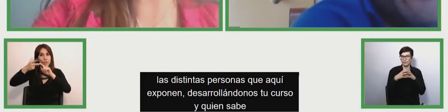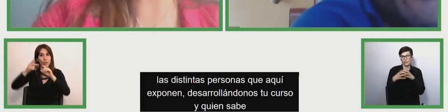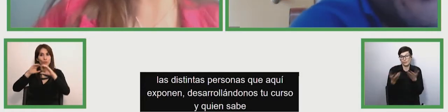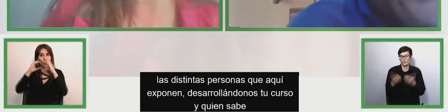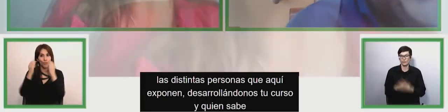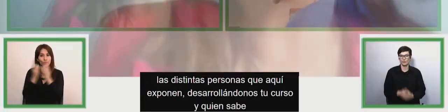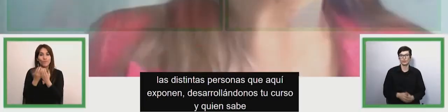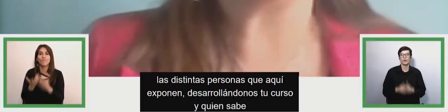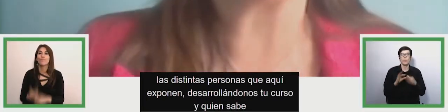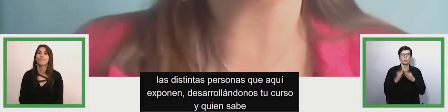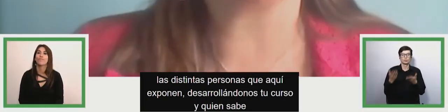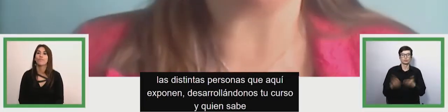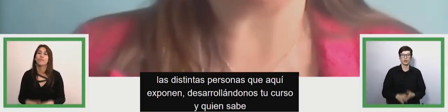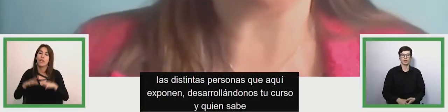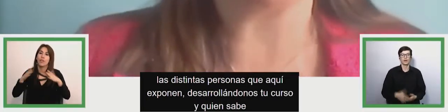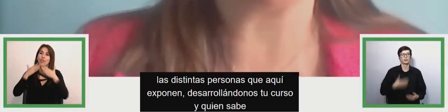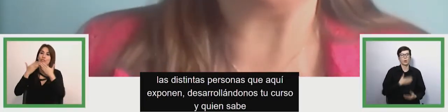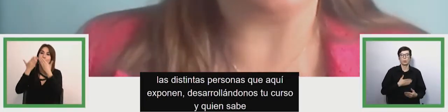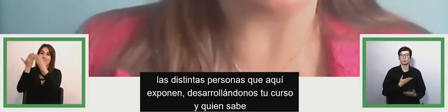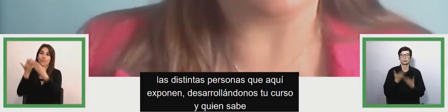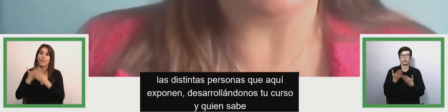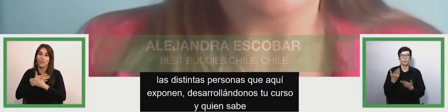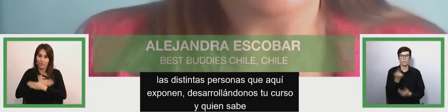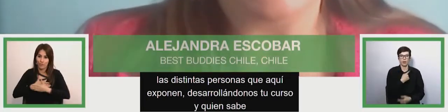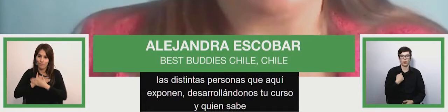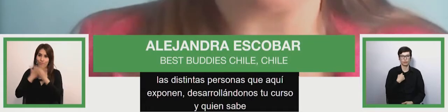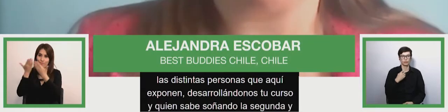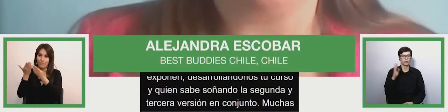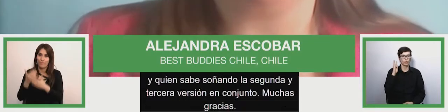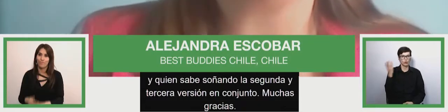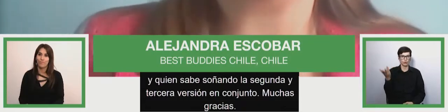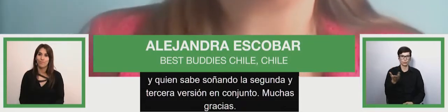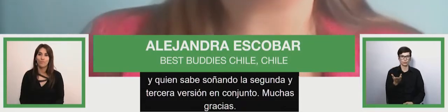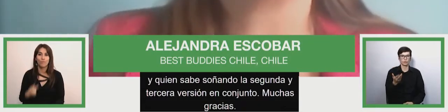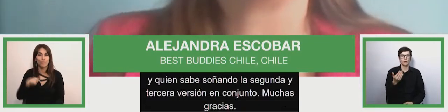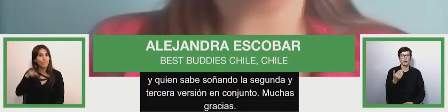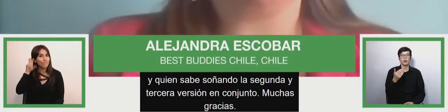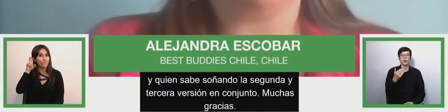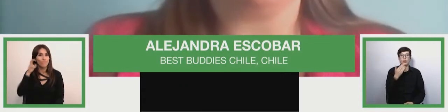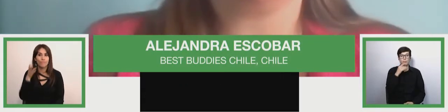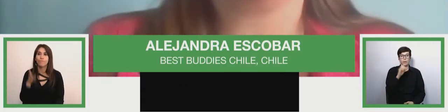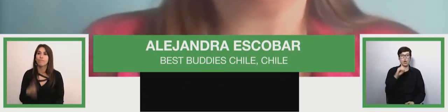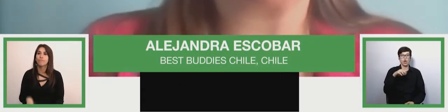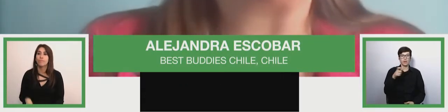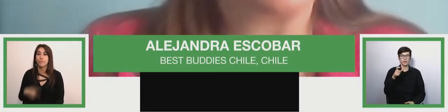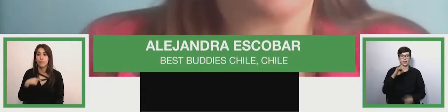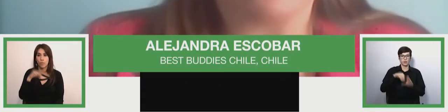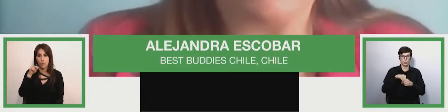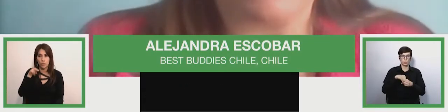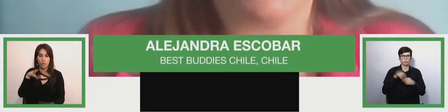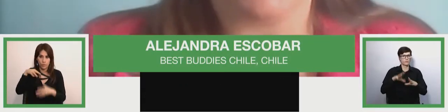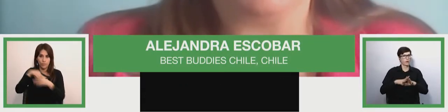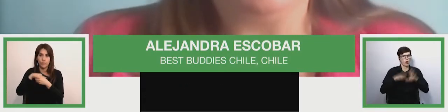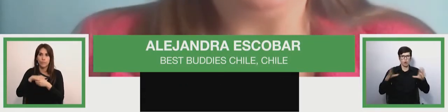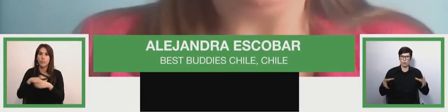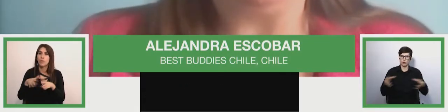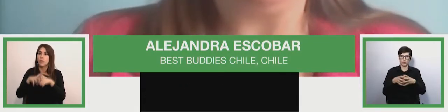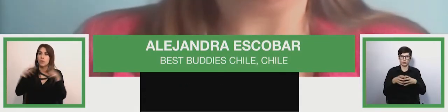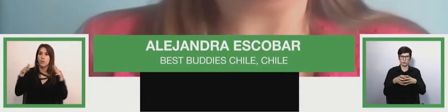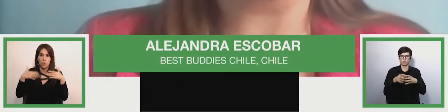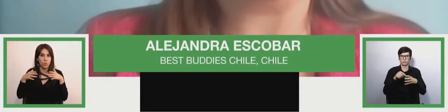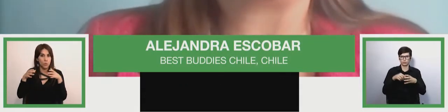bueno Carlos un gusto para nosotros poder escucharte la verdad ONG inclusiva es una gran organización